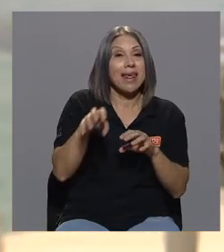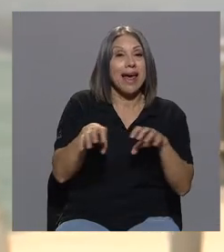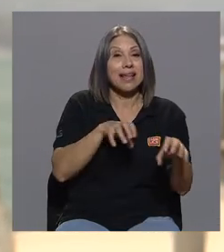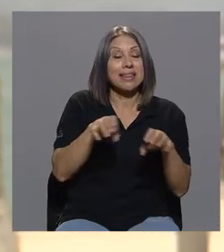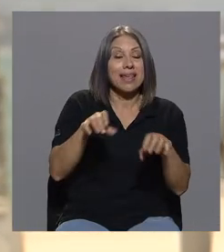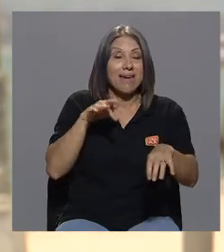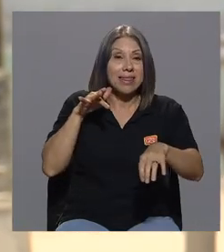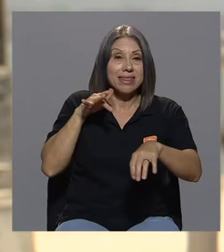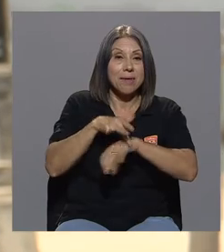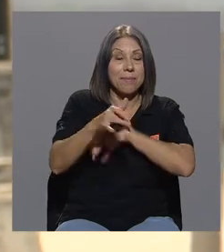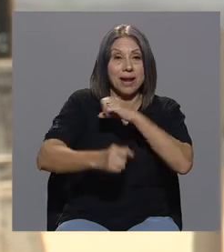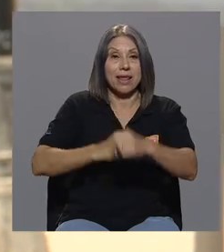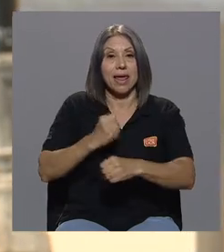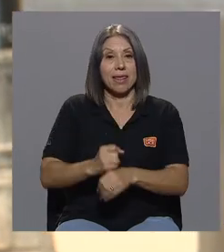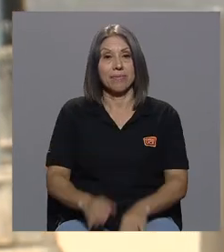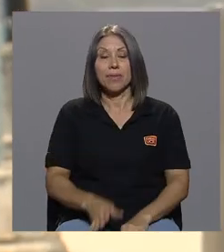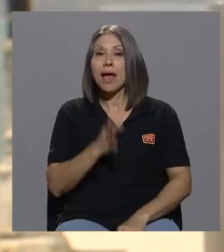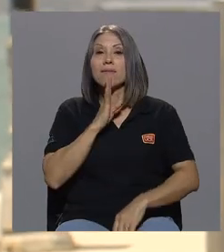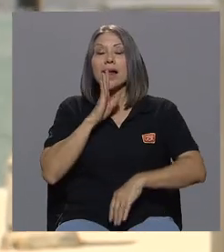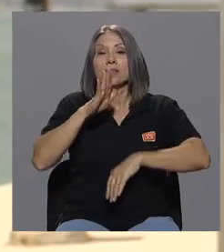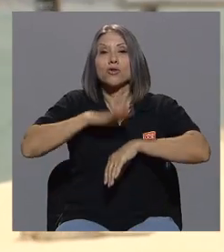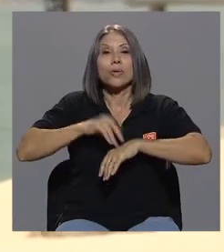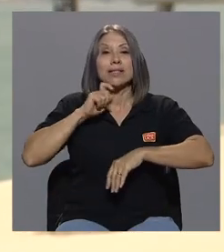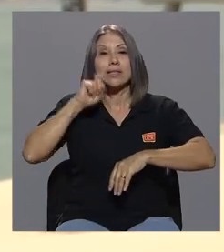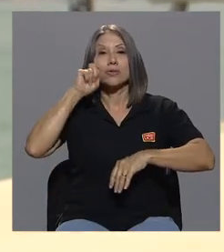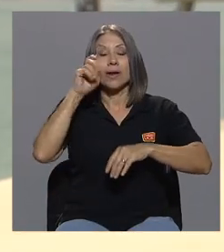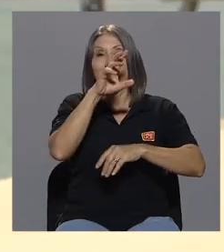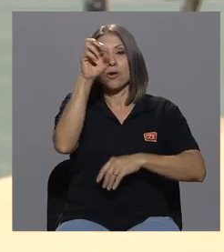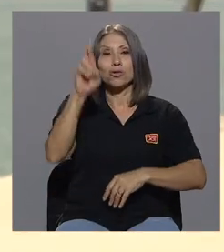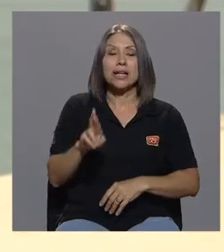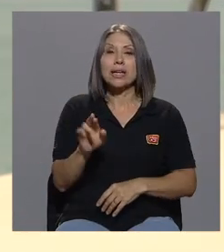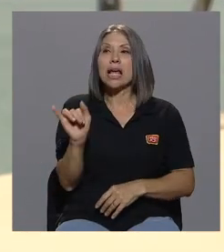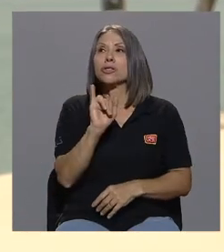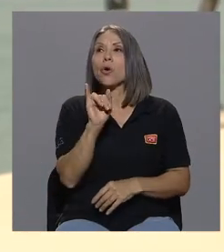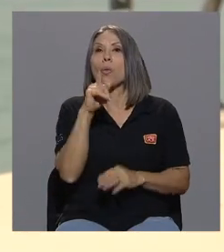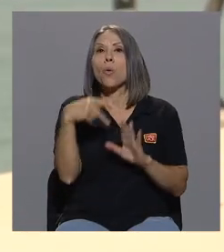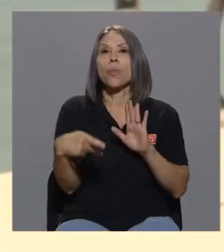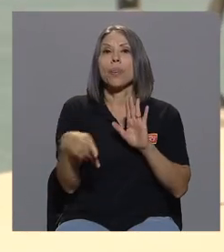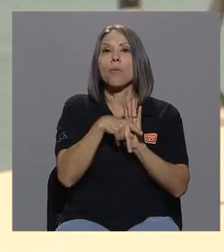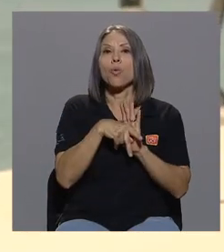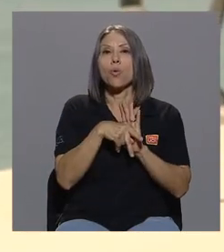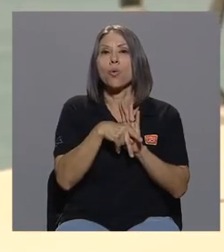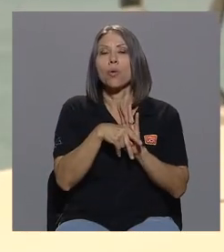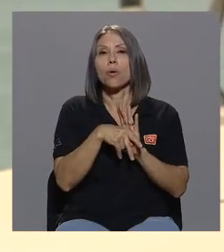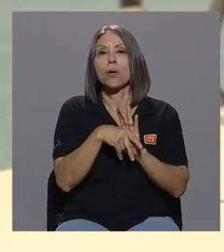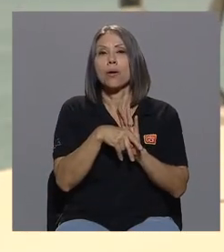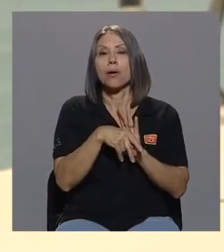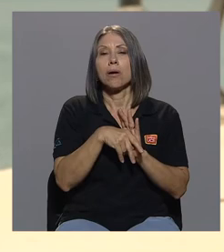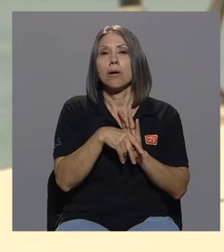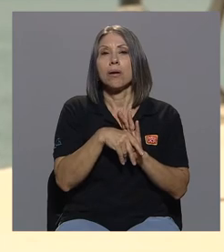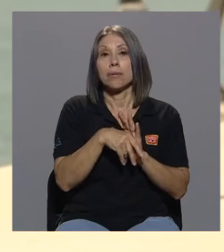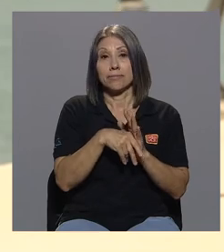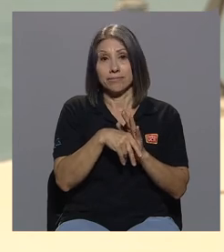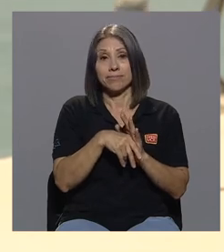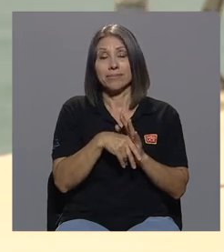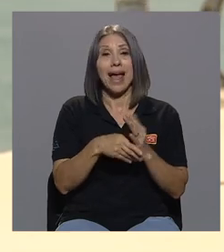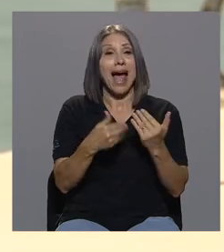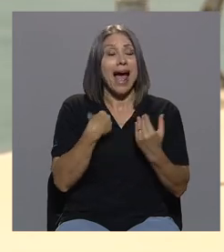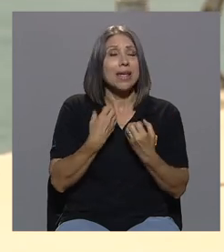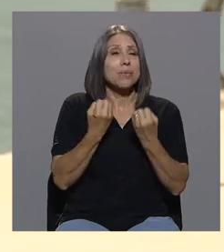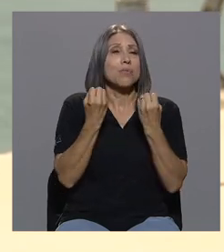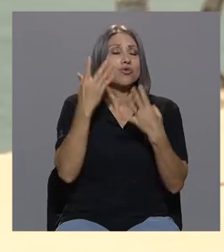hablar de sexualidad en Costa Rica es un tabú ¿verdad? median los prejuicios